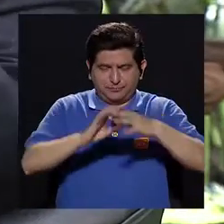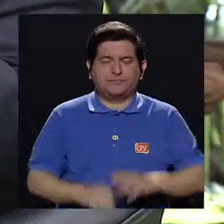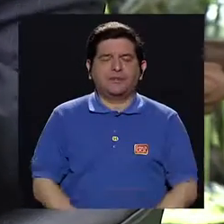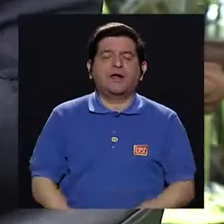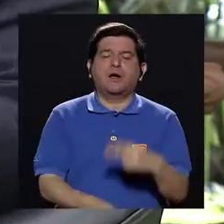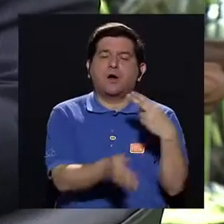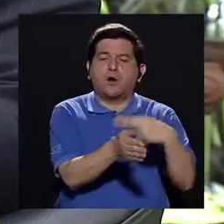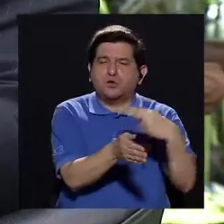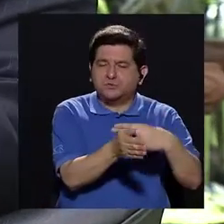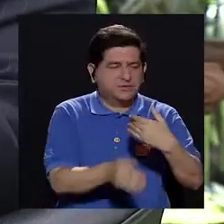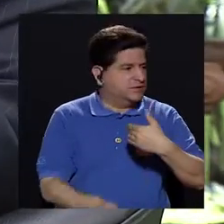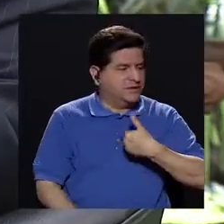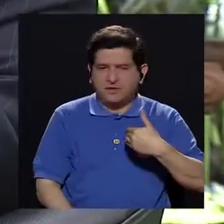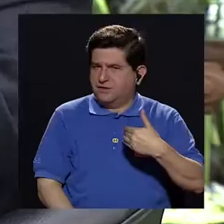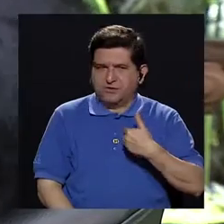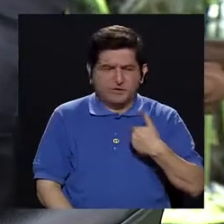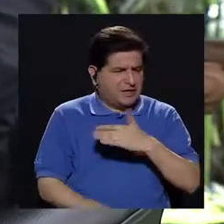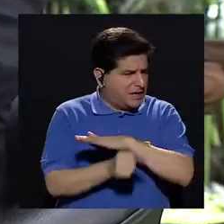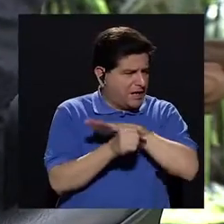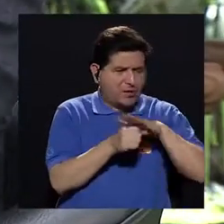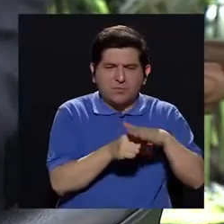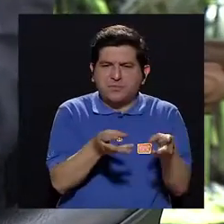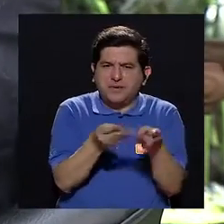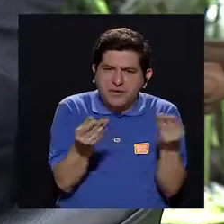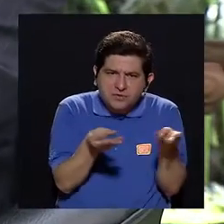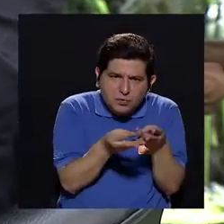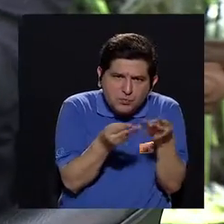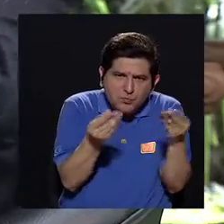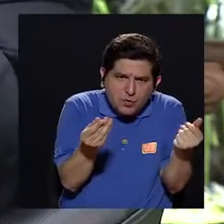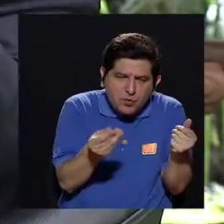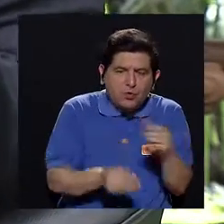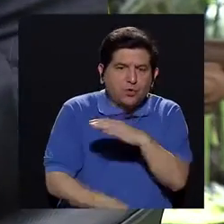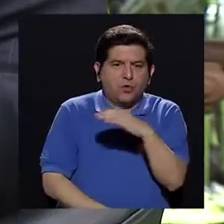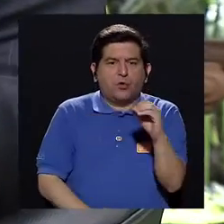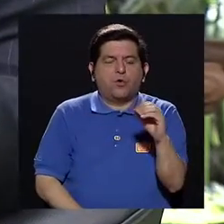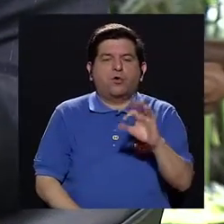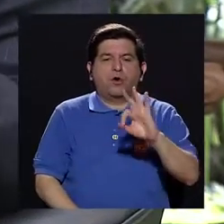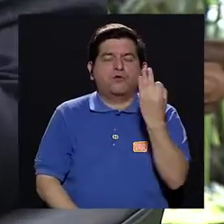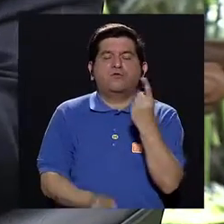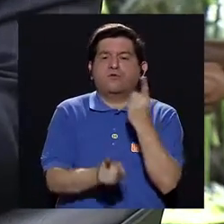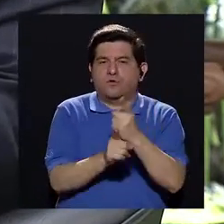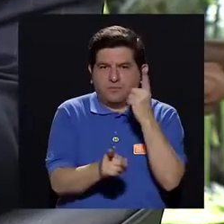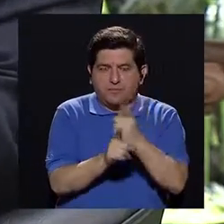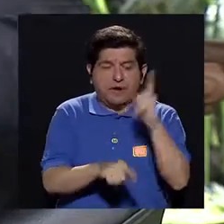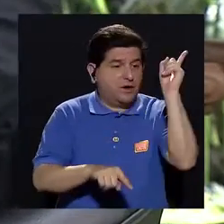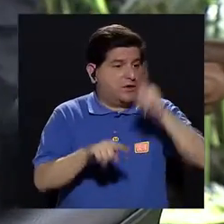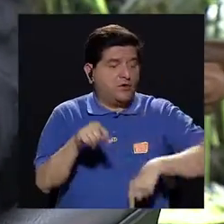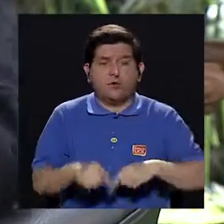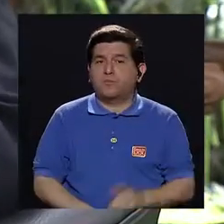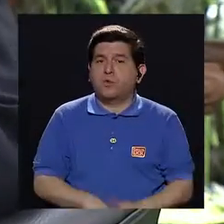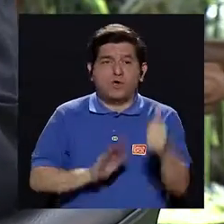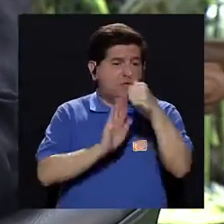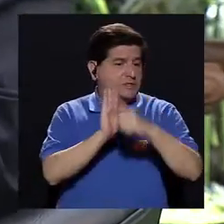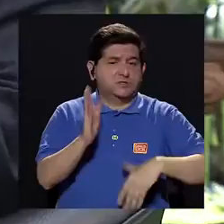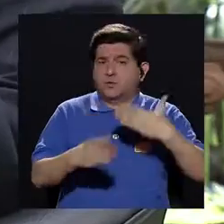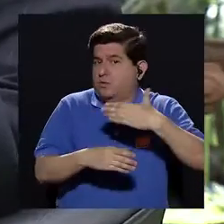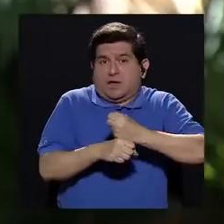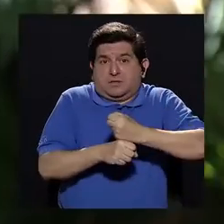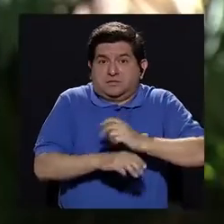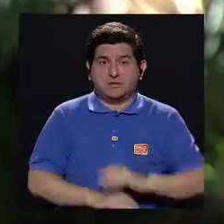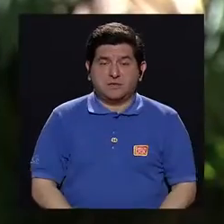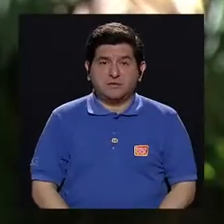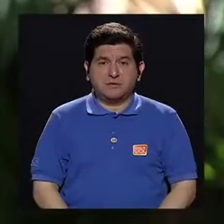decir, un hospital, si no tiene los suficientes productos o en forma oportuna, no podría realizar cirugías.